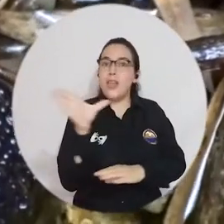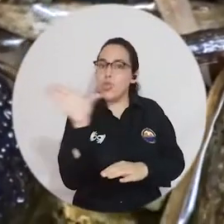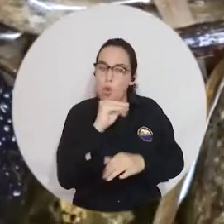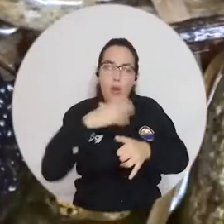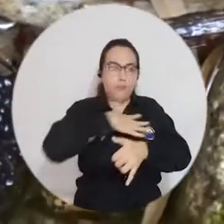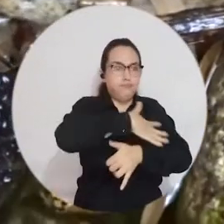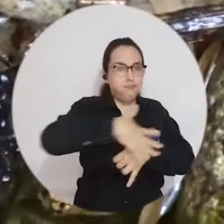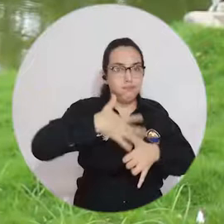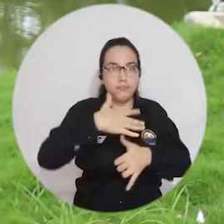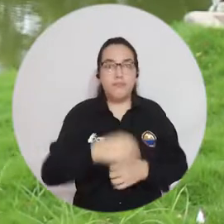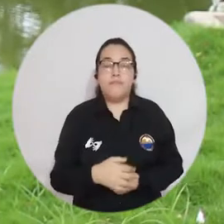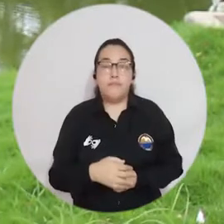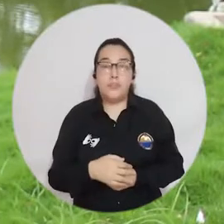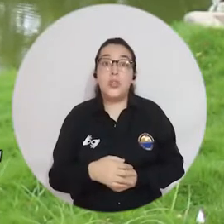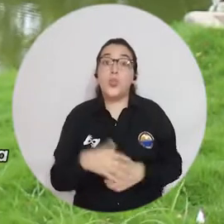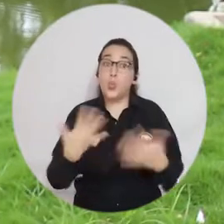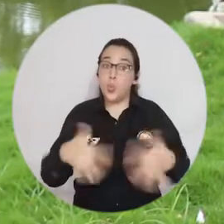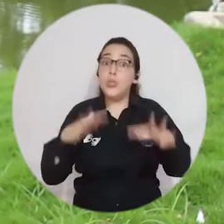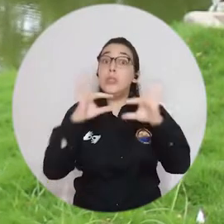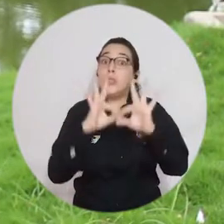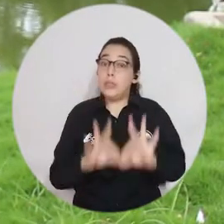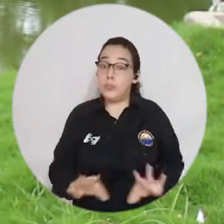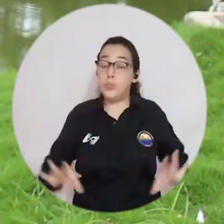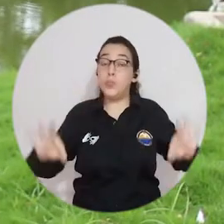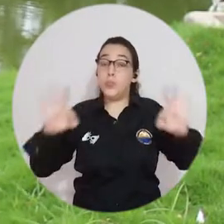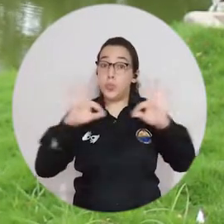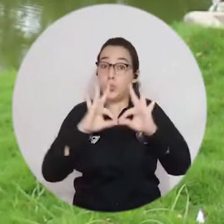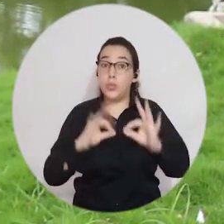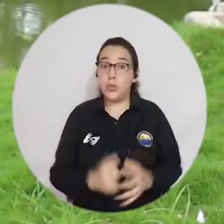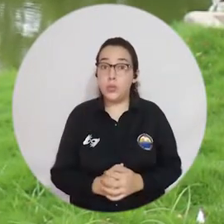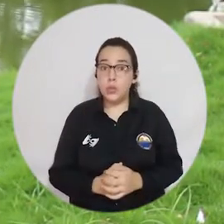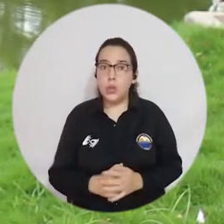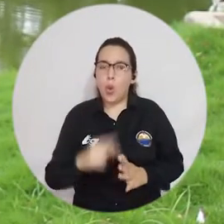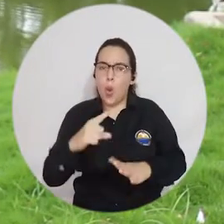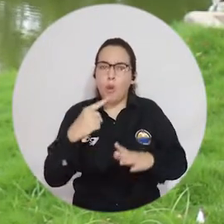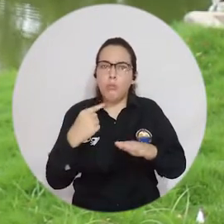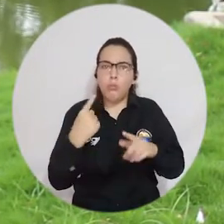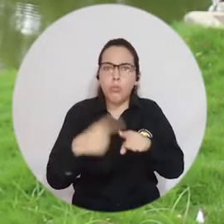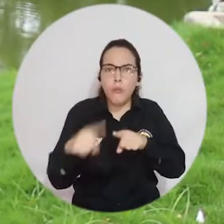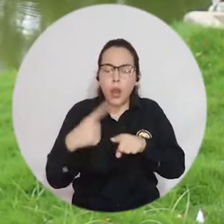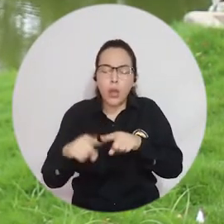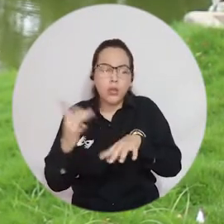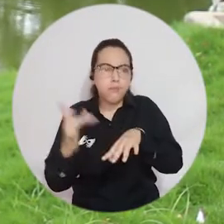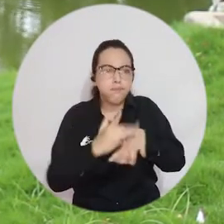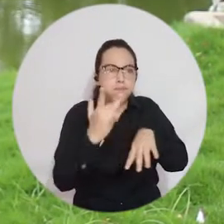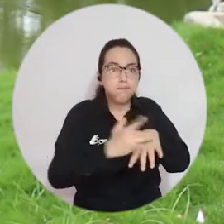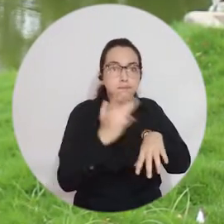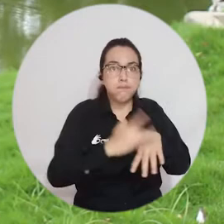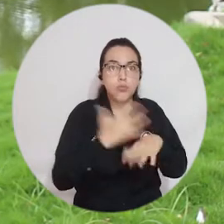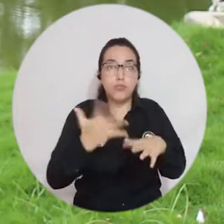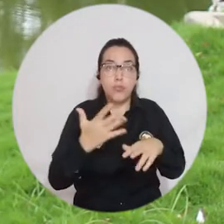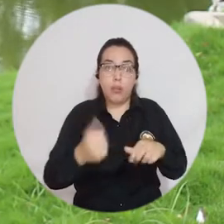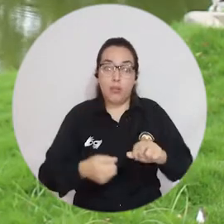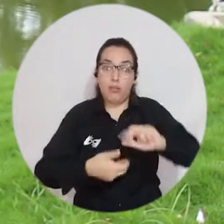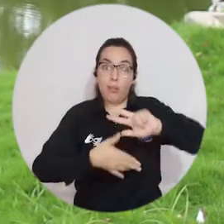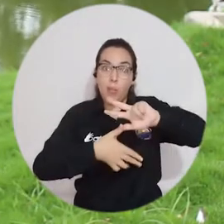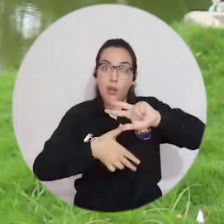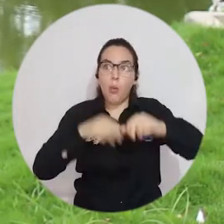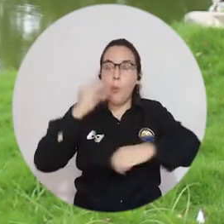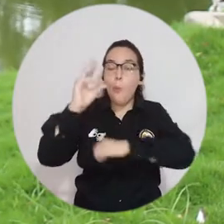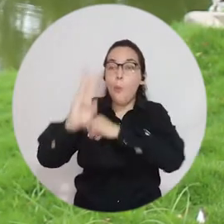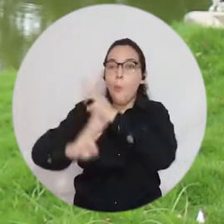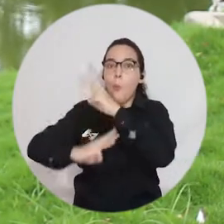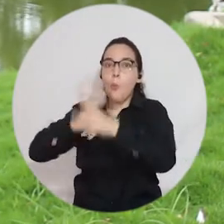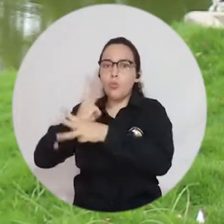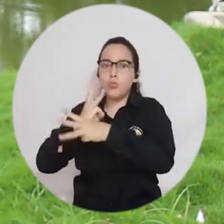y de toda la región. Es de suma importancia porque varias iniciativas alrededor de Latinoamérica y